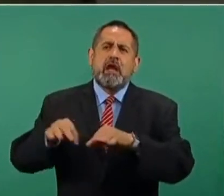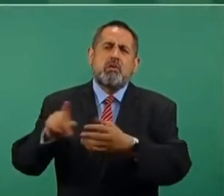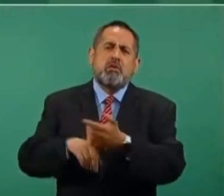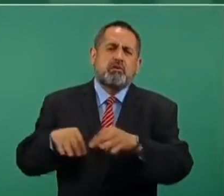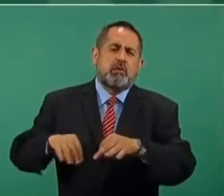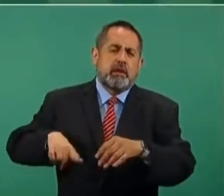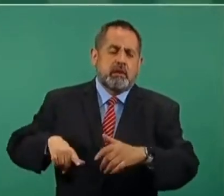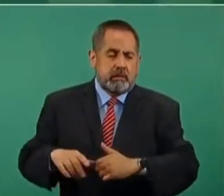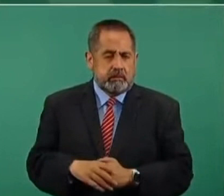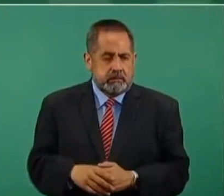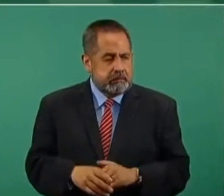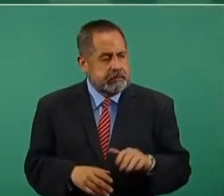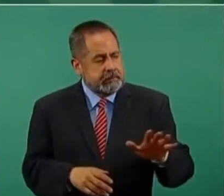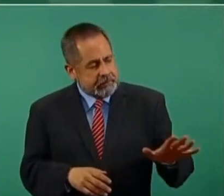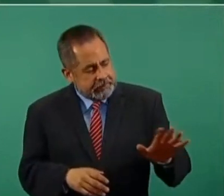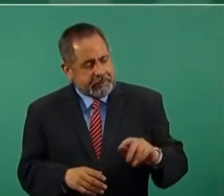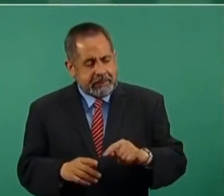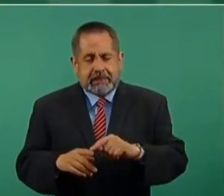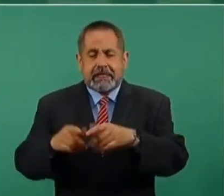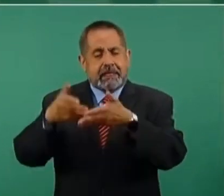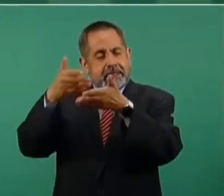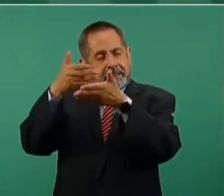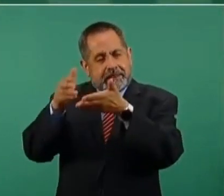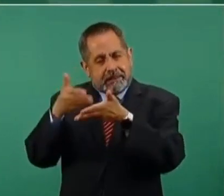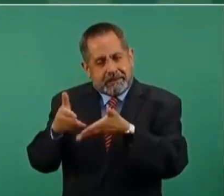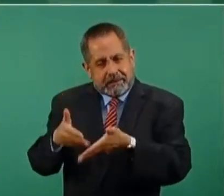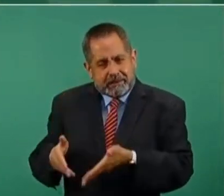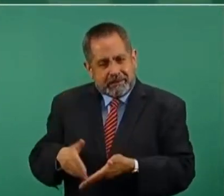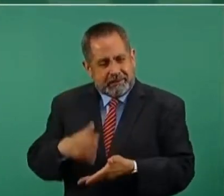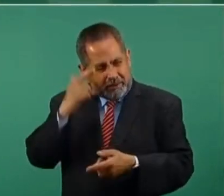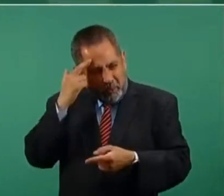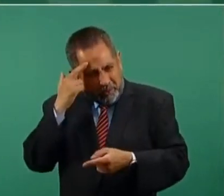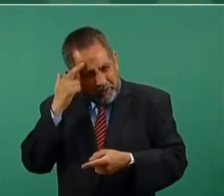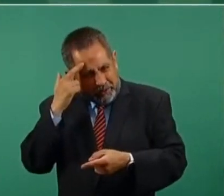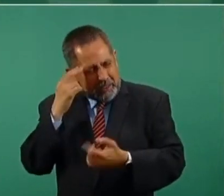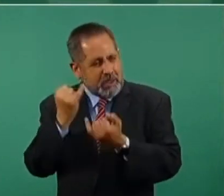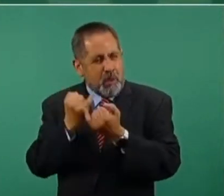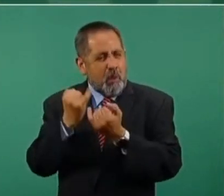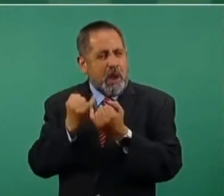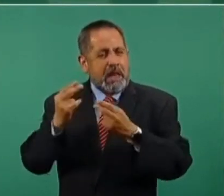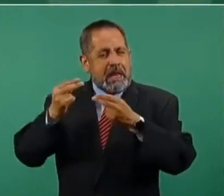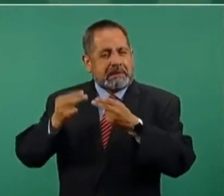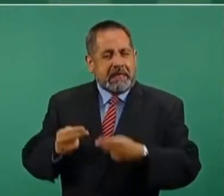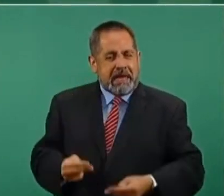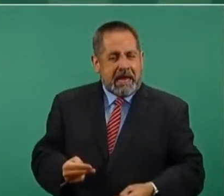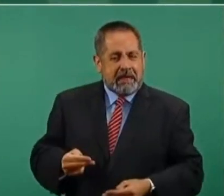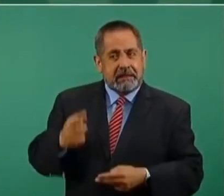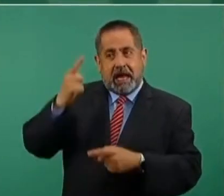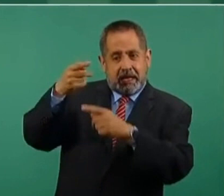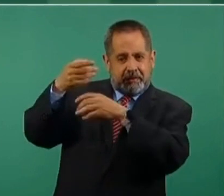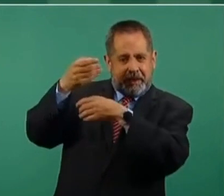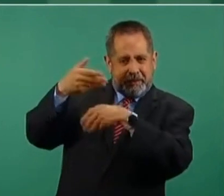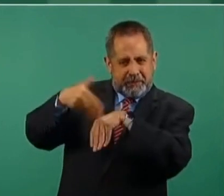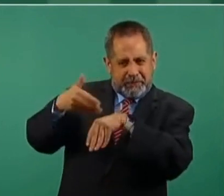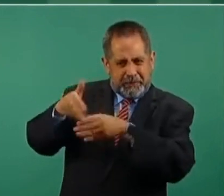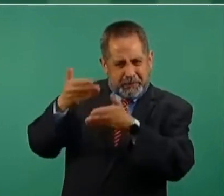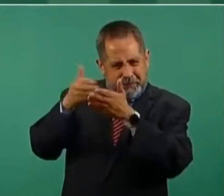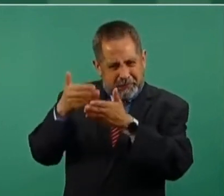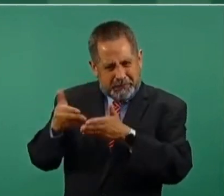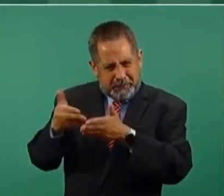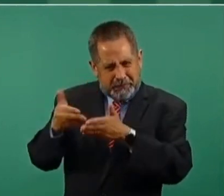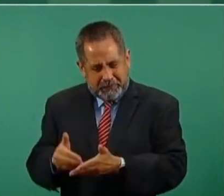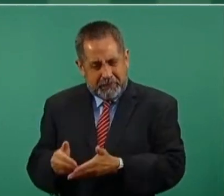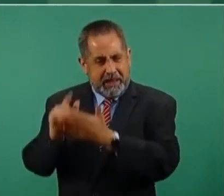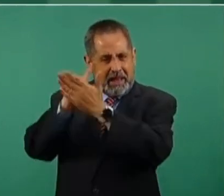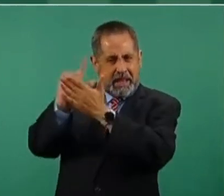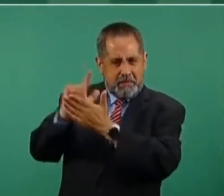La corrupción se está limpiando de arriba para abajo, como se barren las escaleras. Es que eso es lo